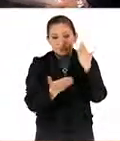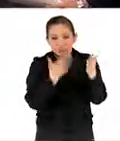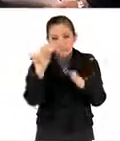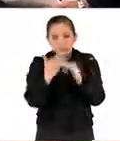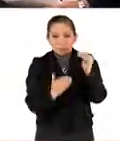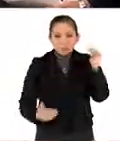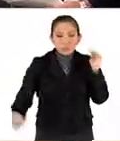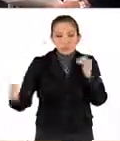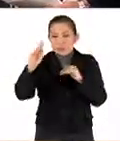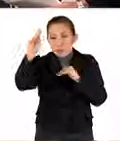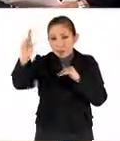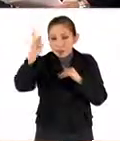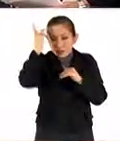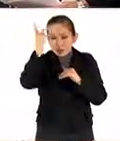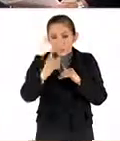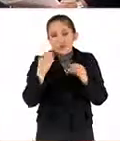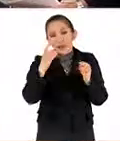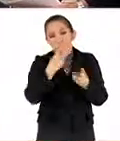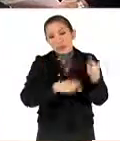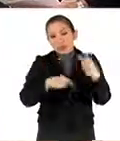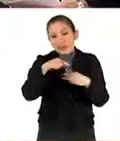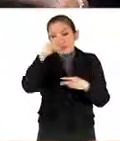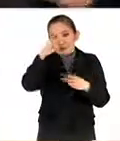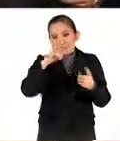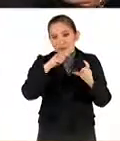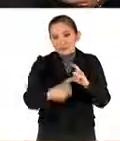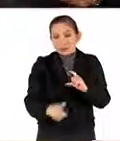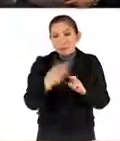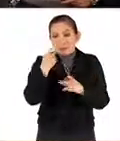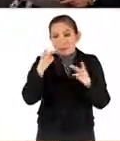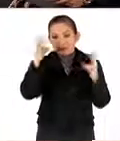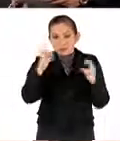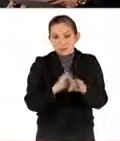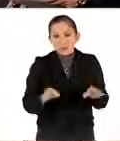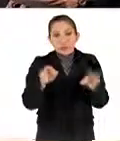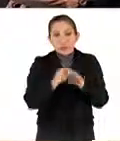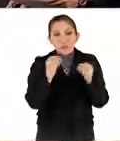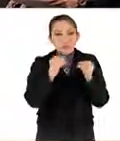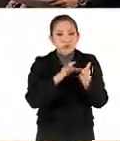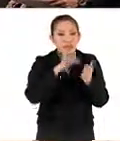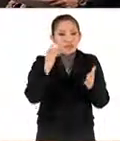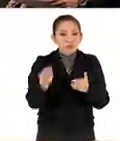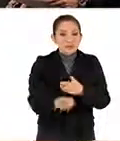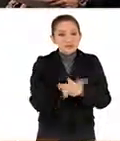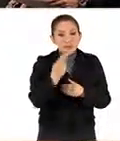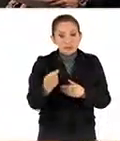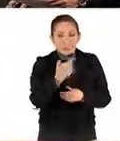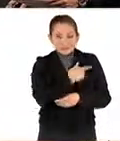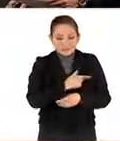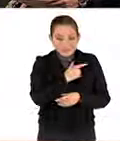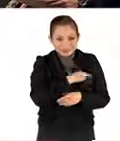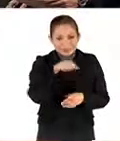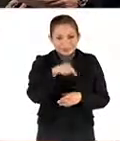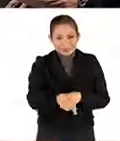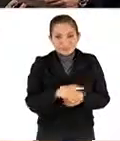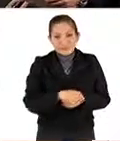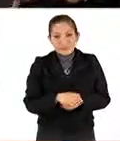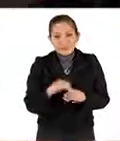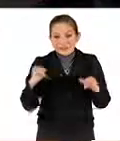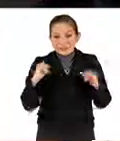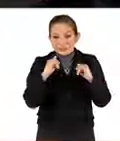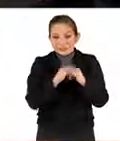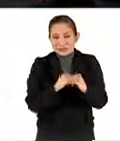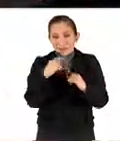Avanzados del Politécnico Nacional por estar aquí en México el día y hablar de estos temas tan importantes. Muchas gracias a ustedes, un placer estar aquí. Una gran